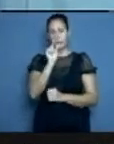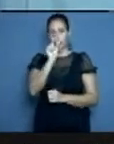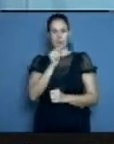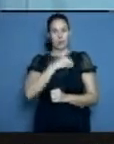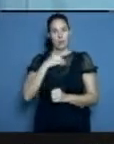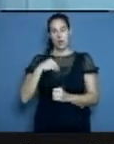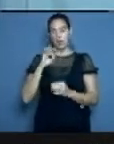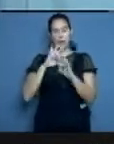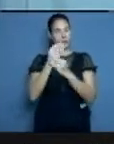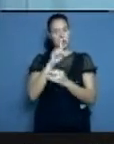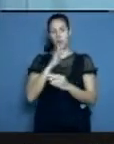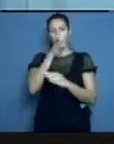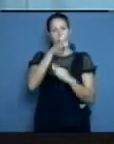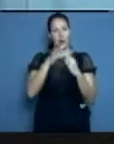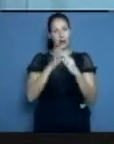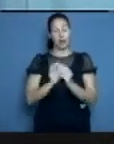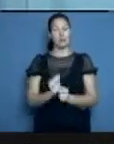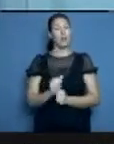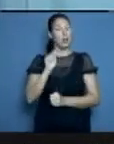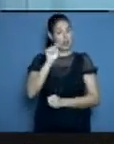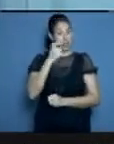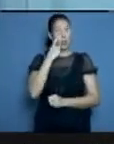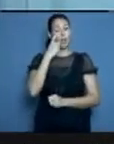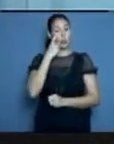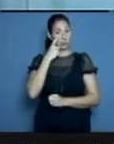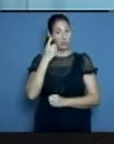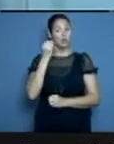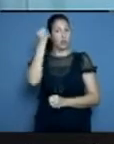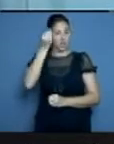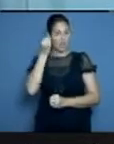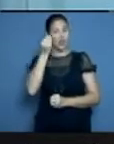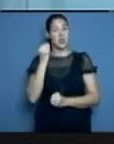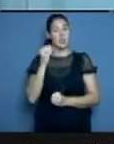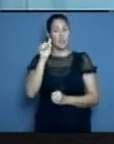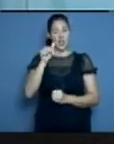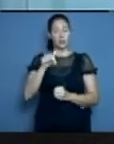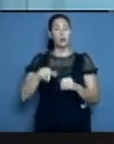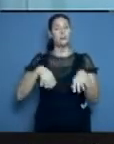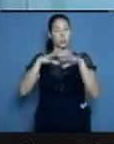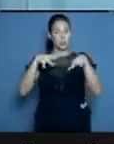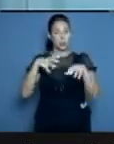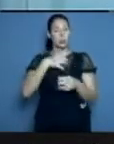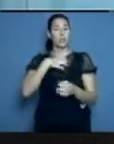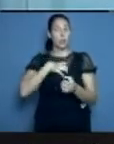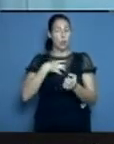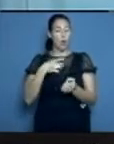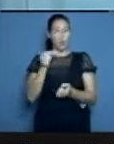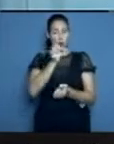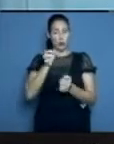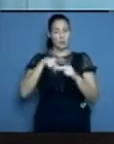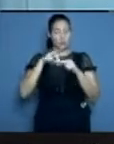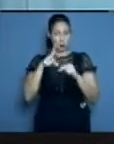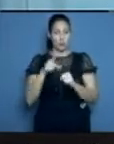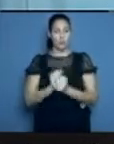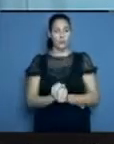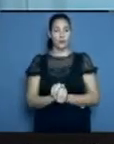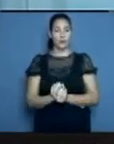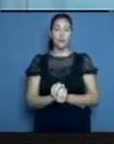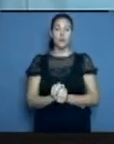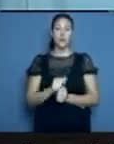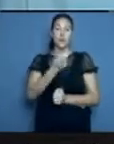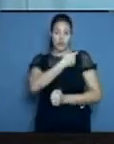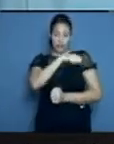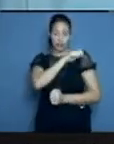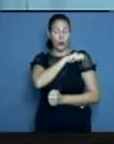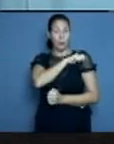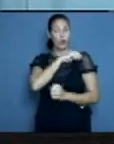ganar la batalla. Y son problemas que se están sucediendo en todo el municipio capital, sobre todo, y así la población. Y este es el medidor. La población